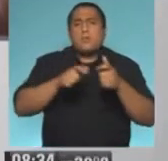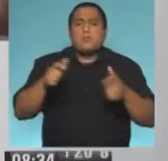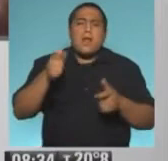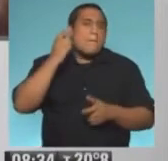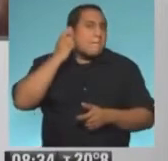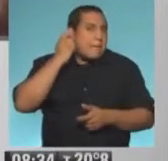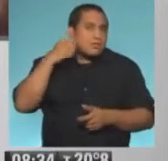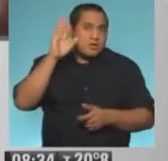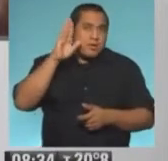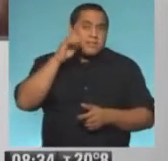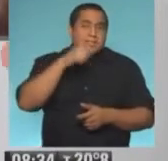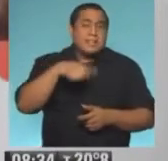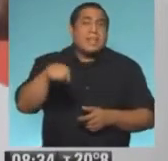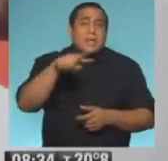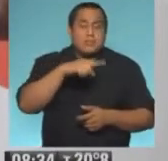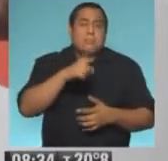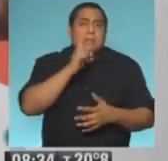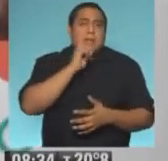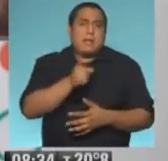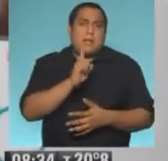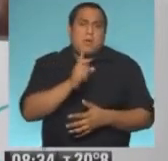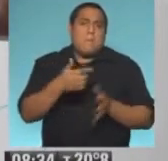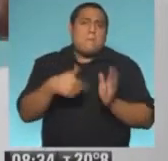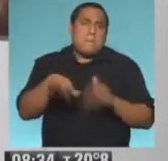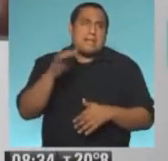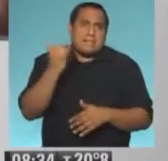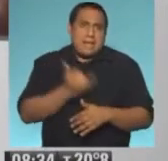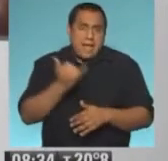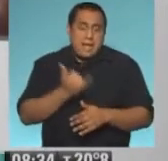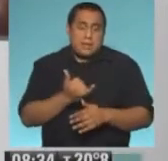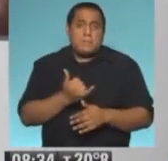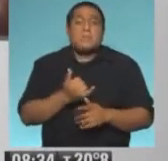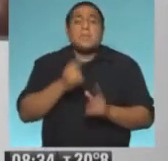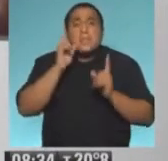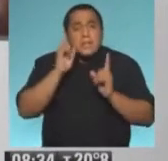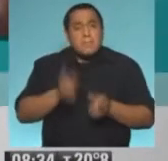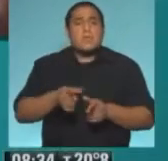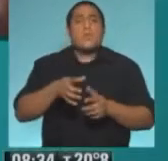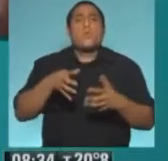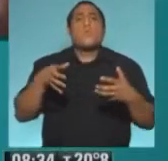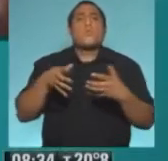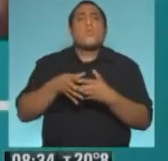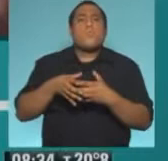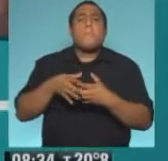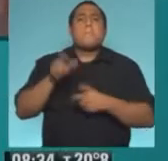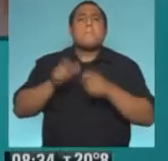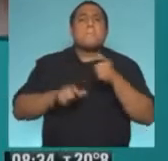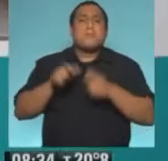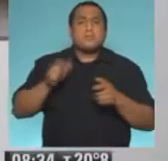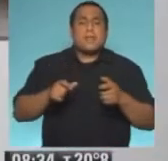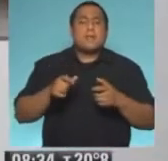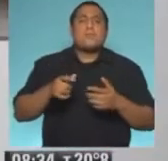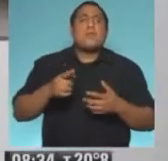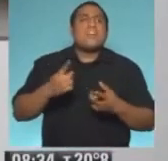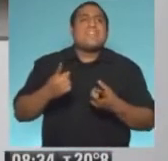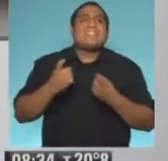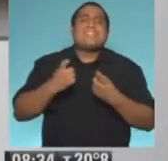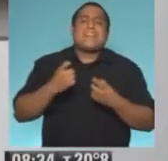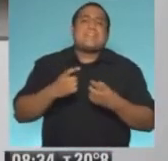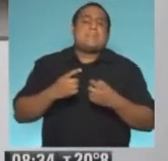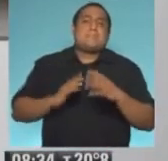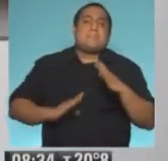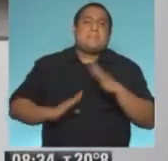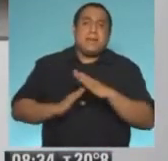estamos hablando de gente con un riesgo muchísimo mayor, y también el personal de primeras necesidades que está